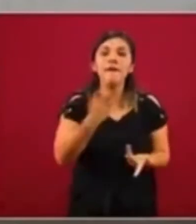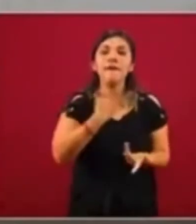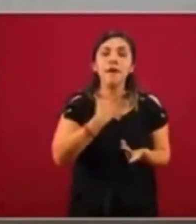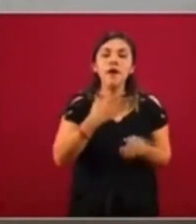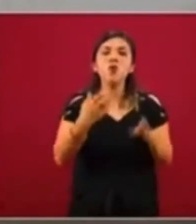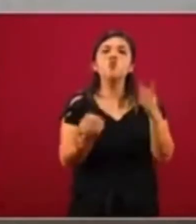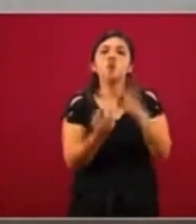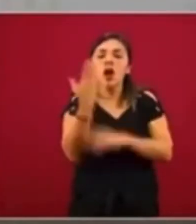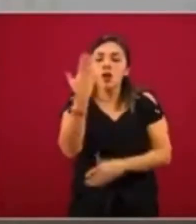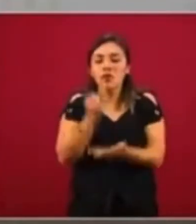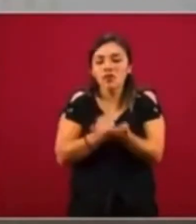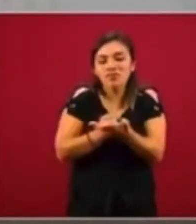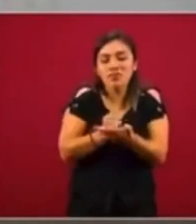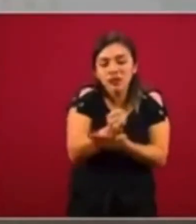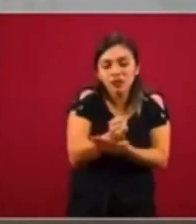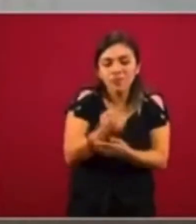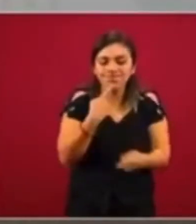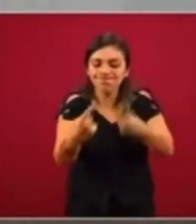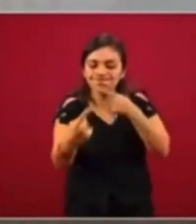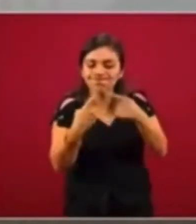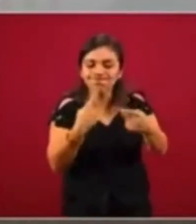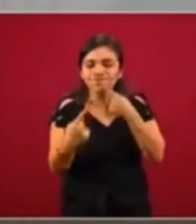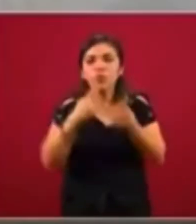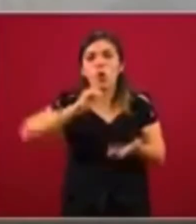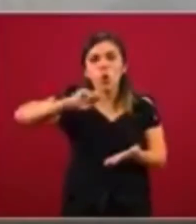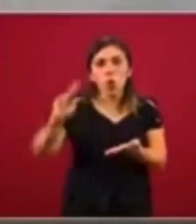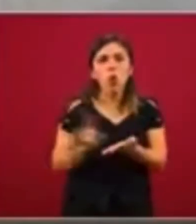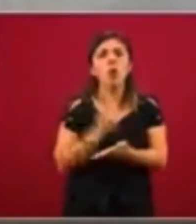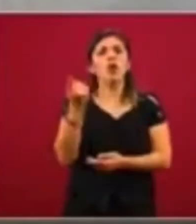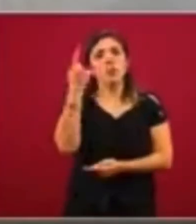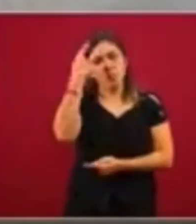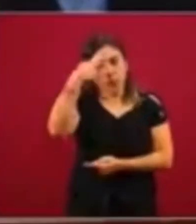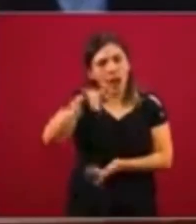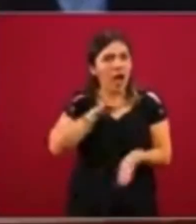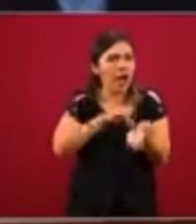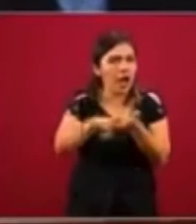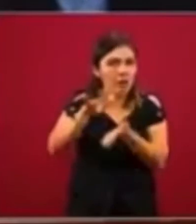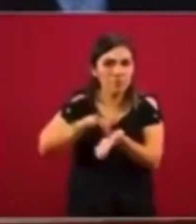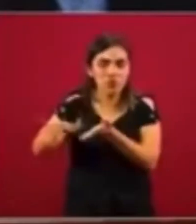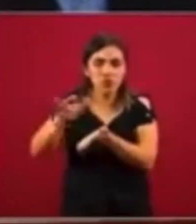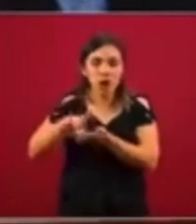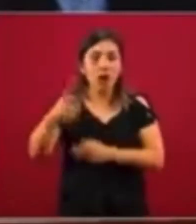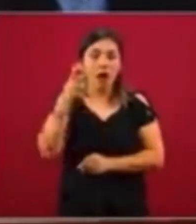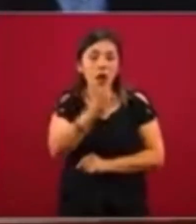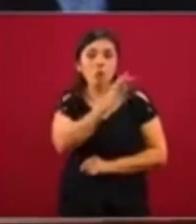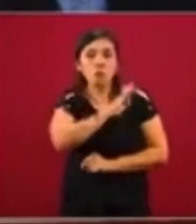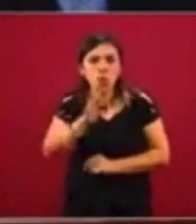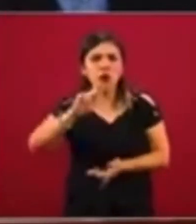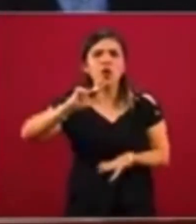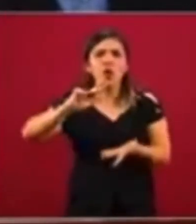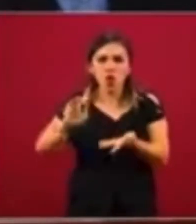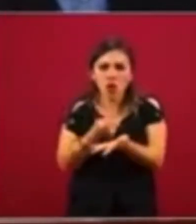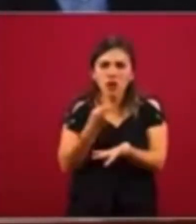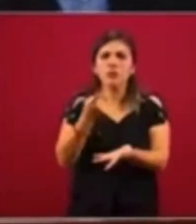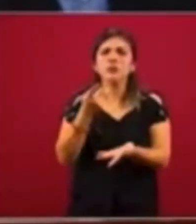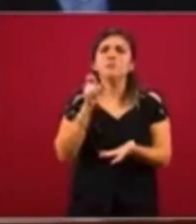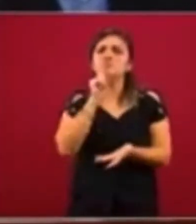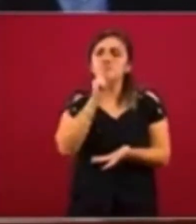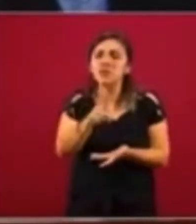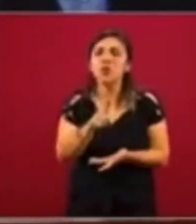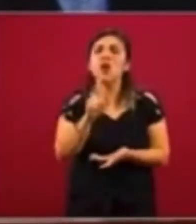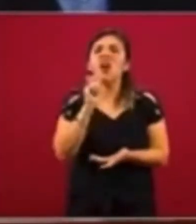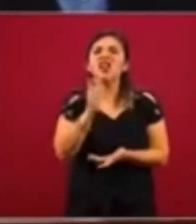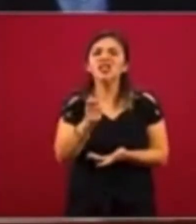decisiones de nuevamente generosas, solidarias, en donde podemos redistribuir lo que llamamos